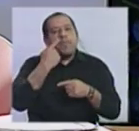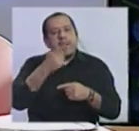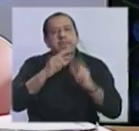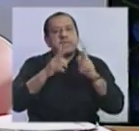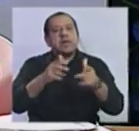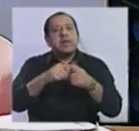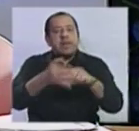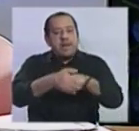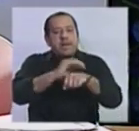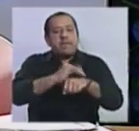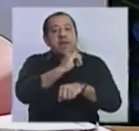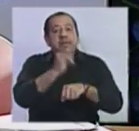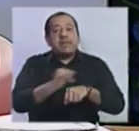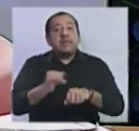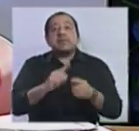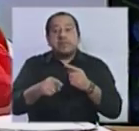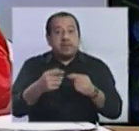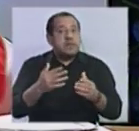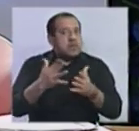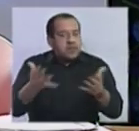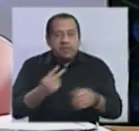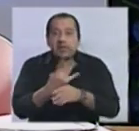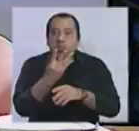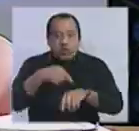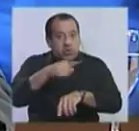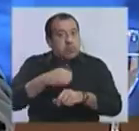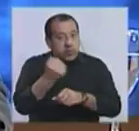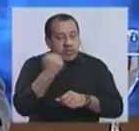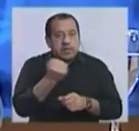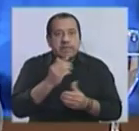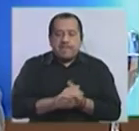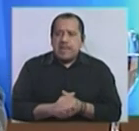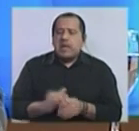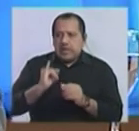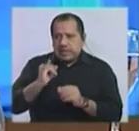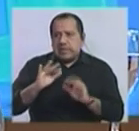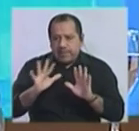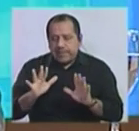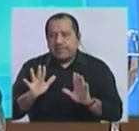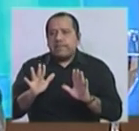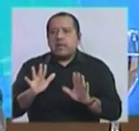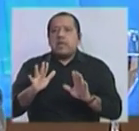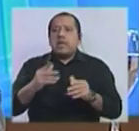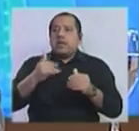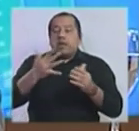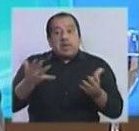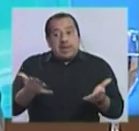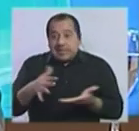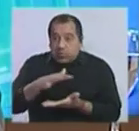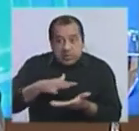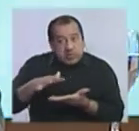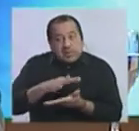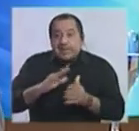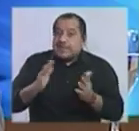Martínez, las primeras 24 horas son fundamentales. Sí, a ver, teniendo un resultado que es adverso, por